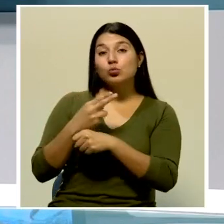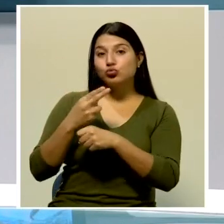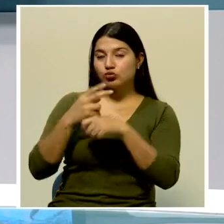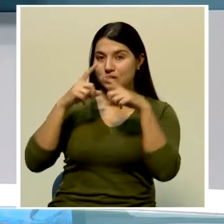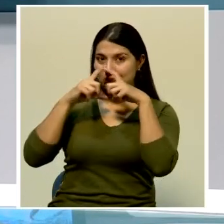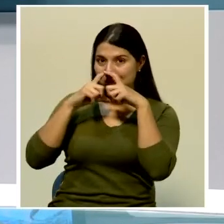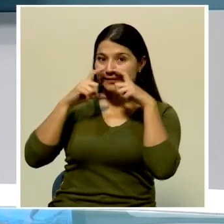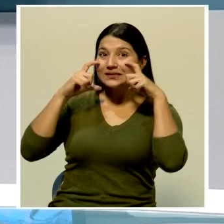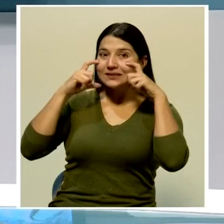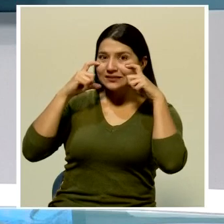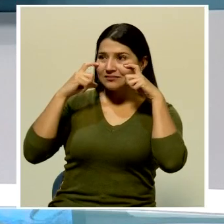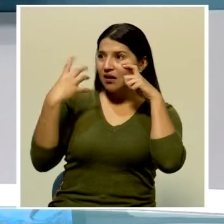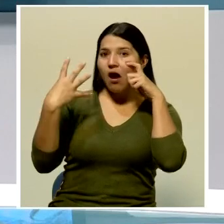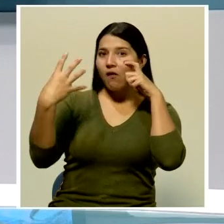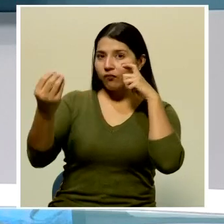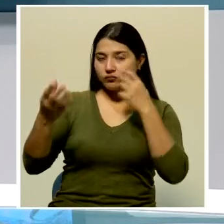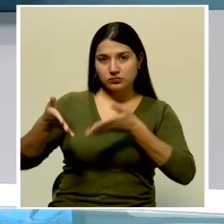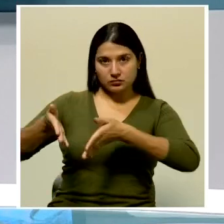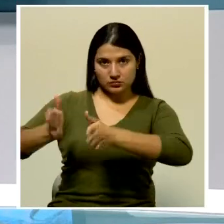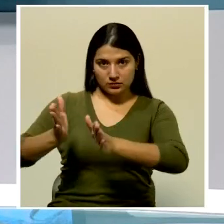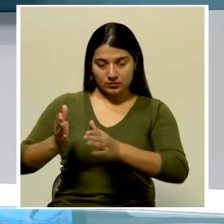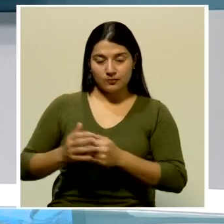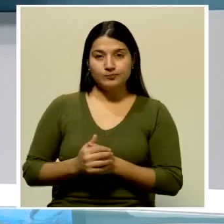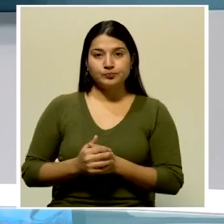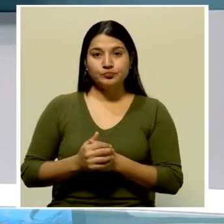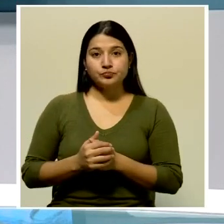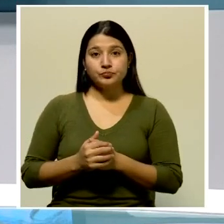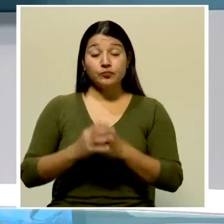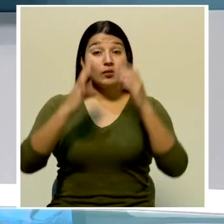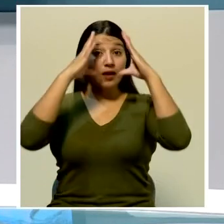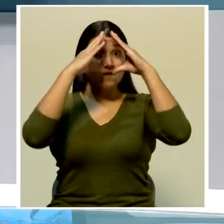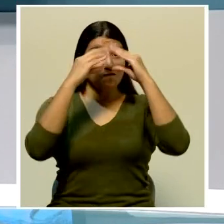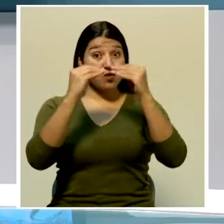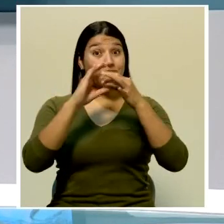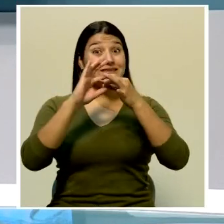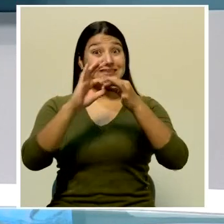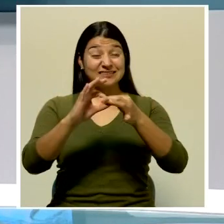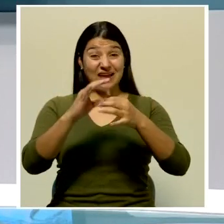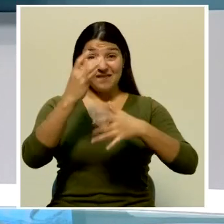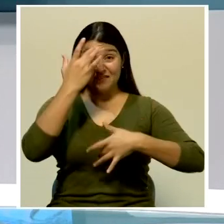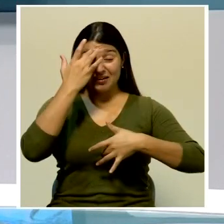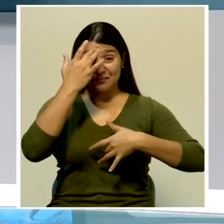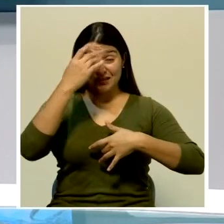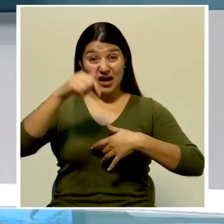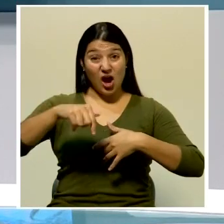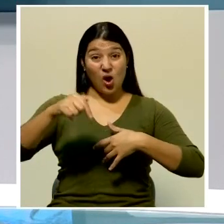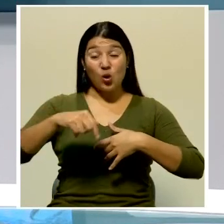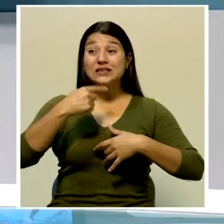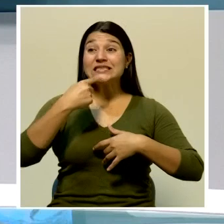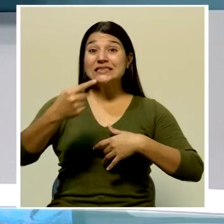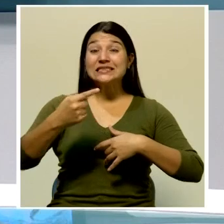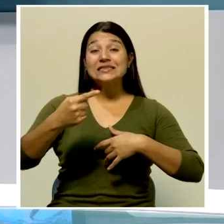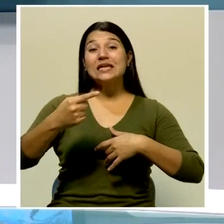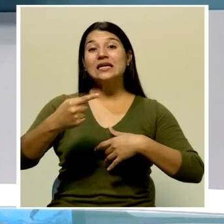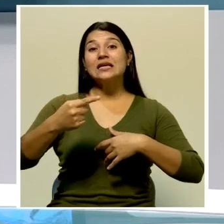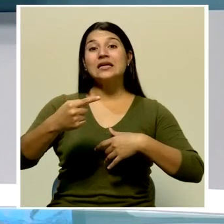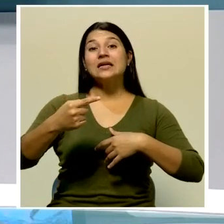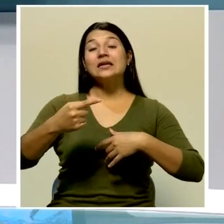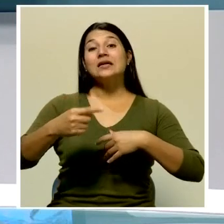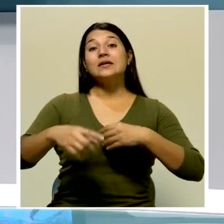aún en la vía pública. El reporte epidemiológico de hoy arroja 91 casos nuevos